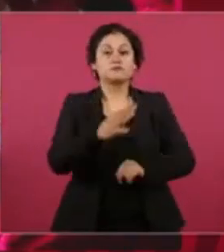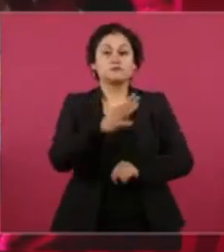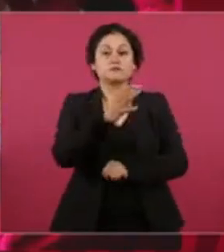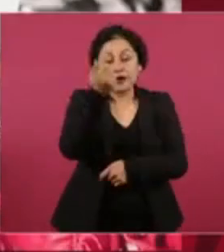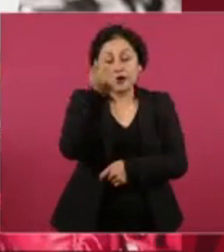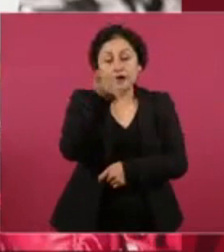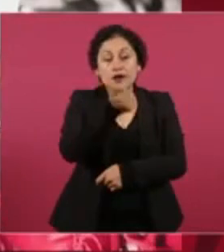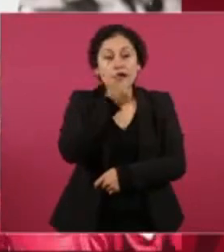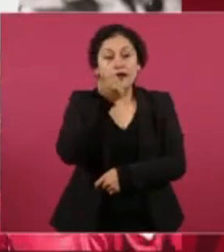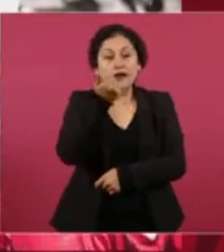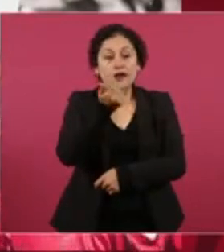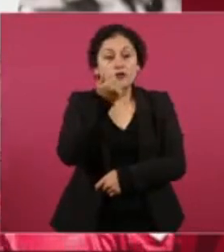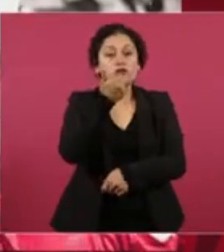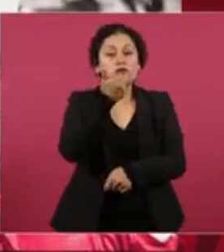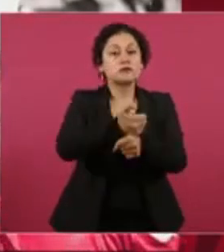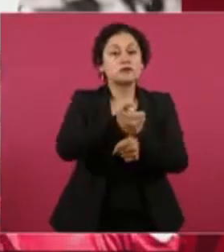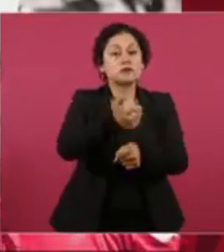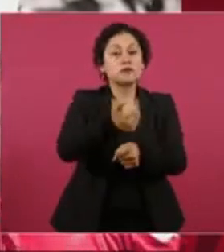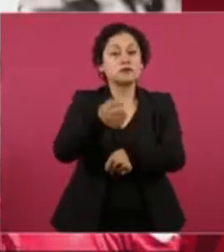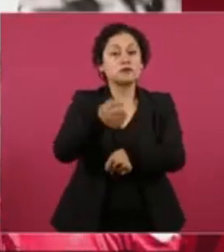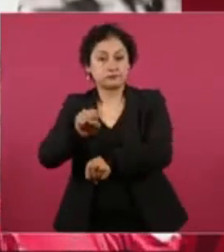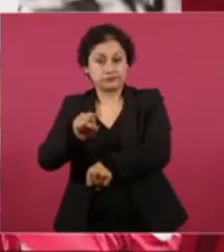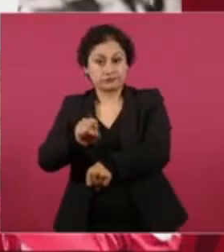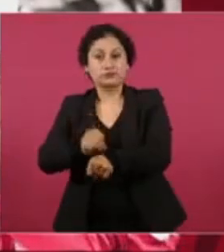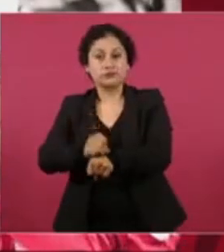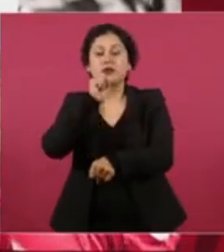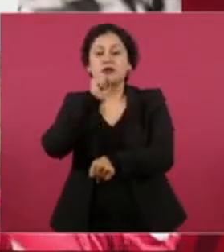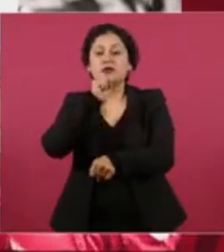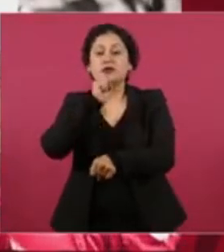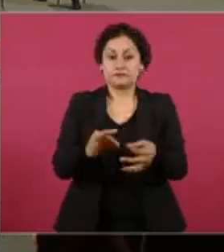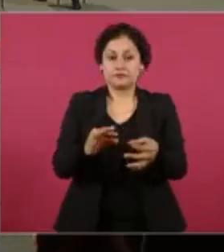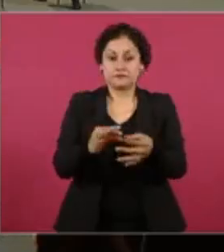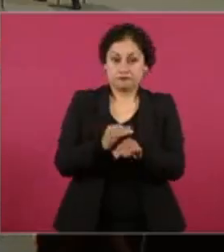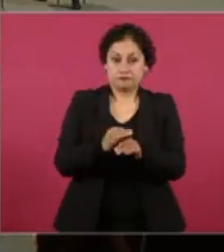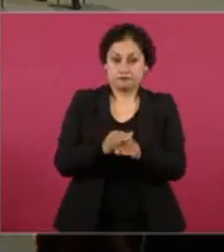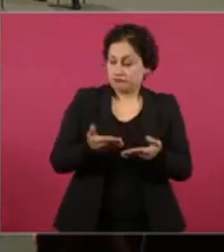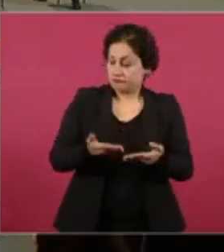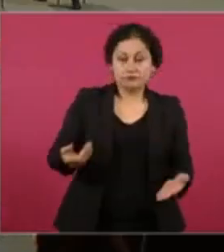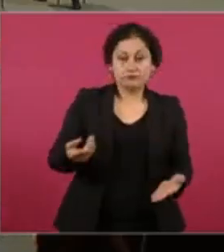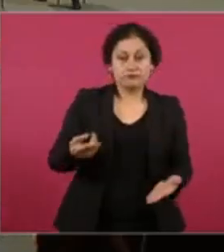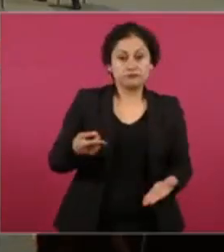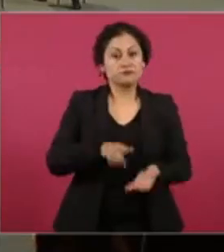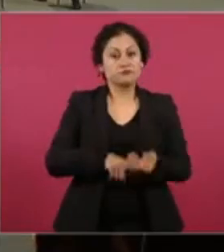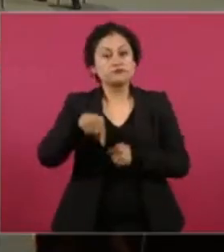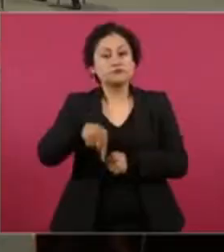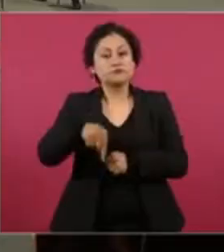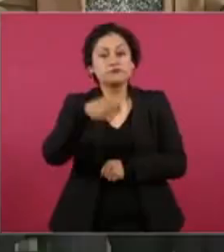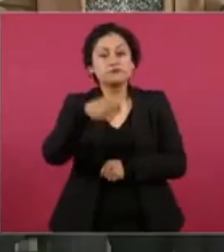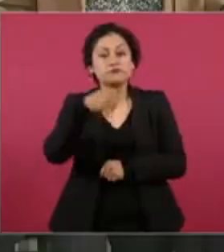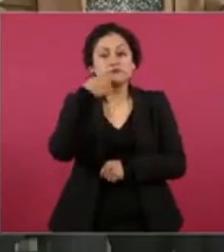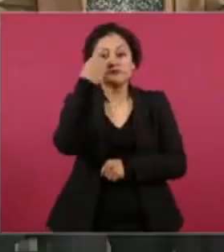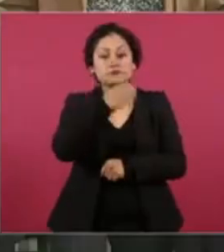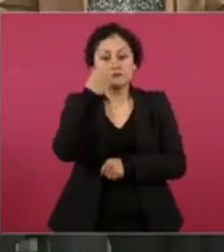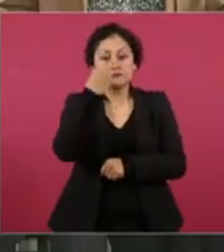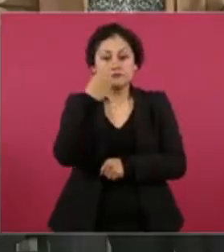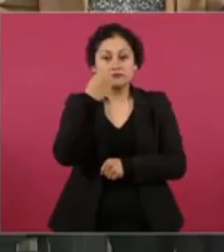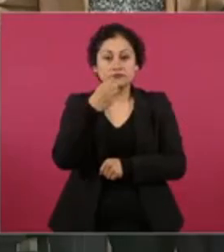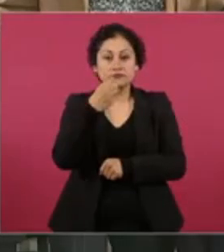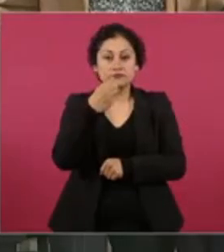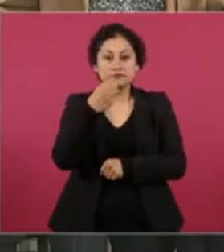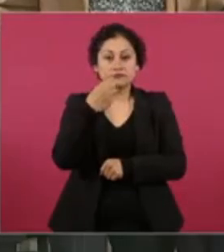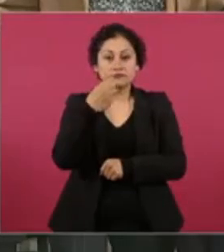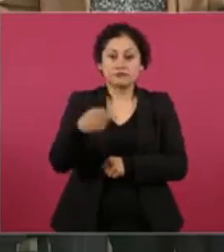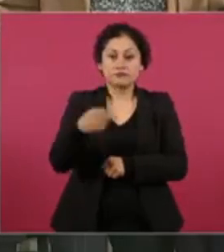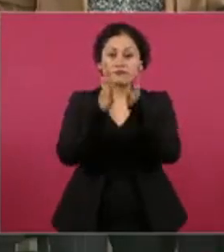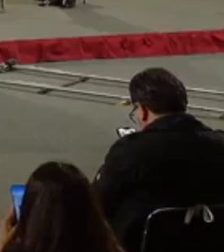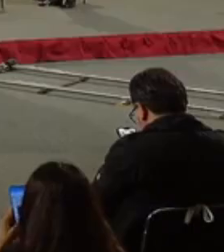2023-2024, que llevó a cabo el presidente de la República, Andrés Manuel López Obrador, vía virtual con gobernadores de seis estados y